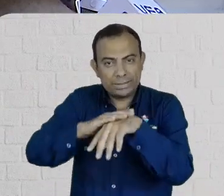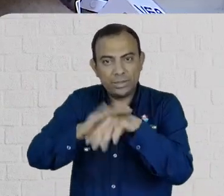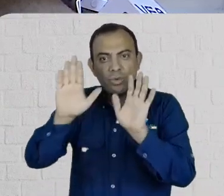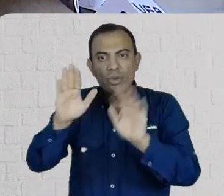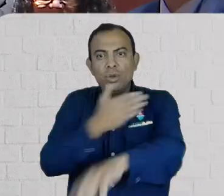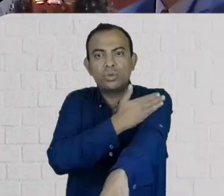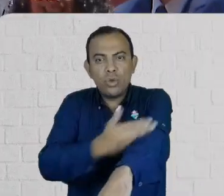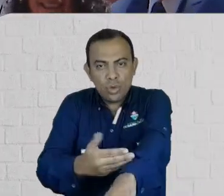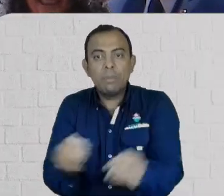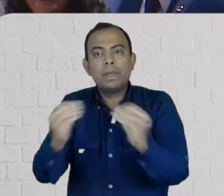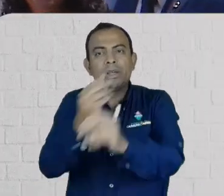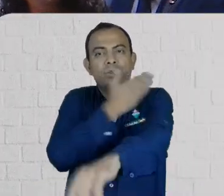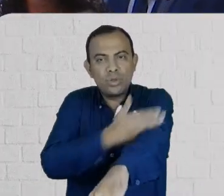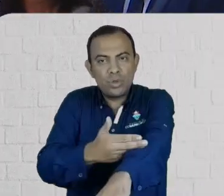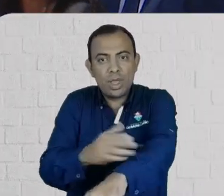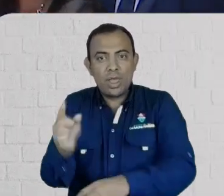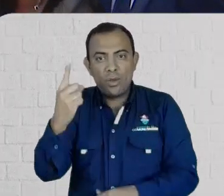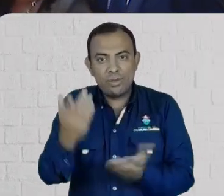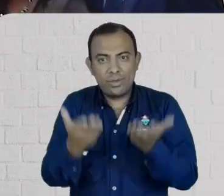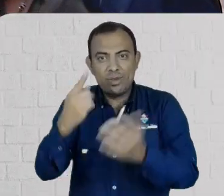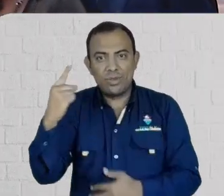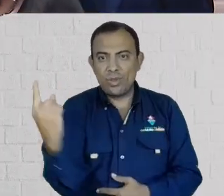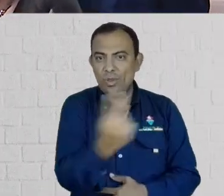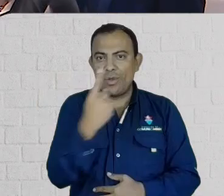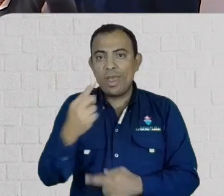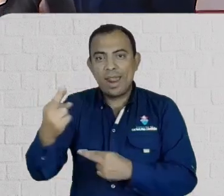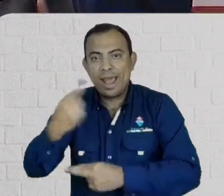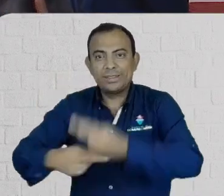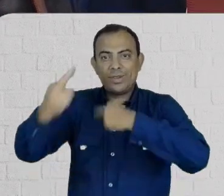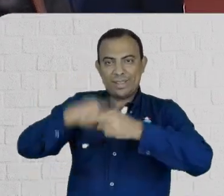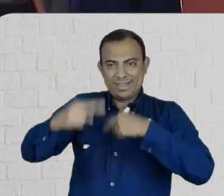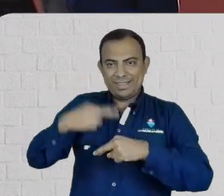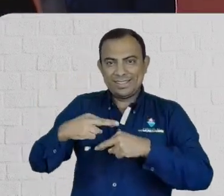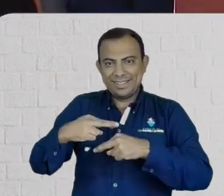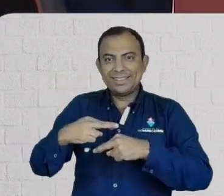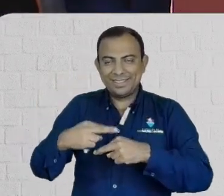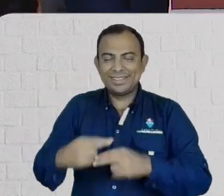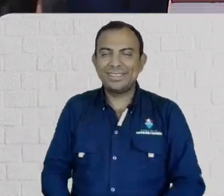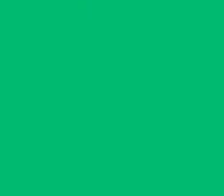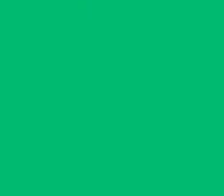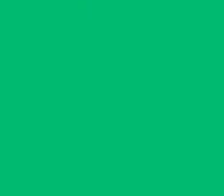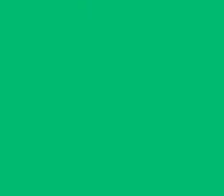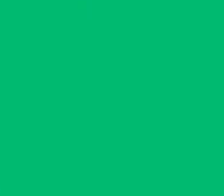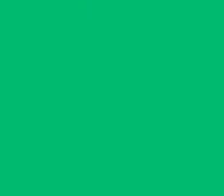un poco más de la historia, esa historia que nos une a todos y que nos representa.